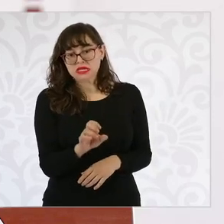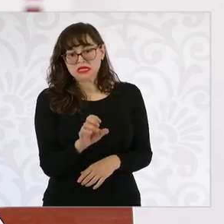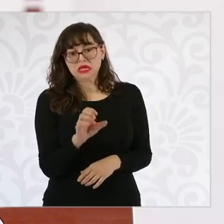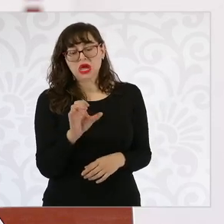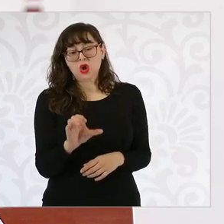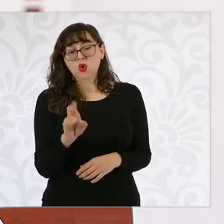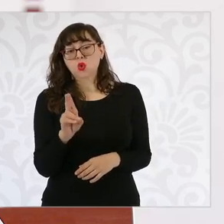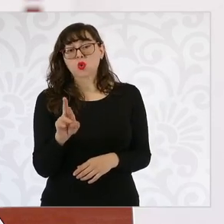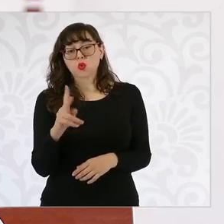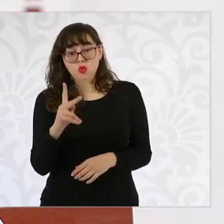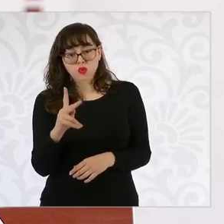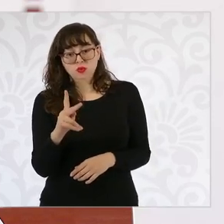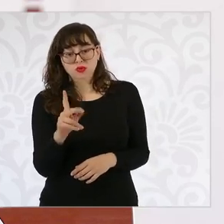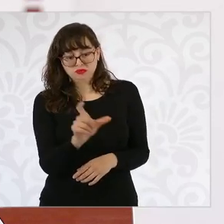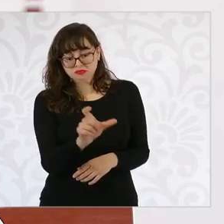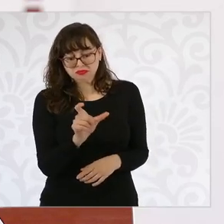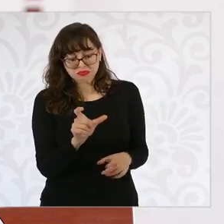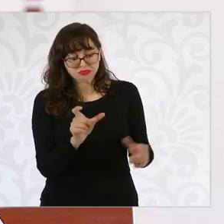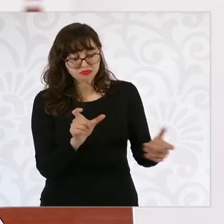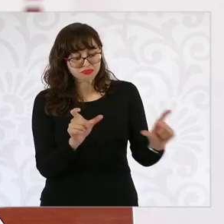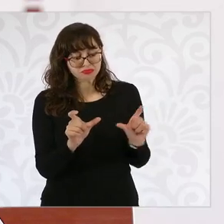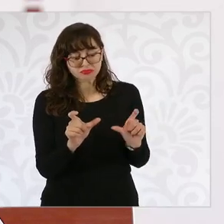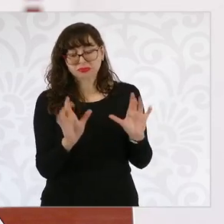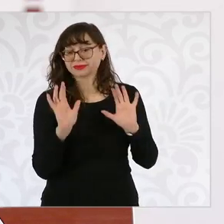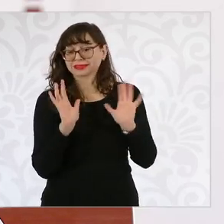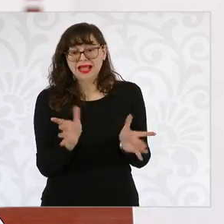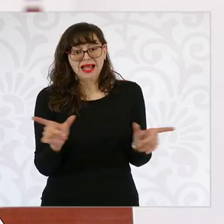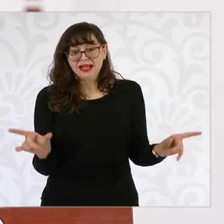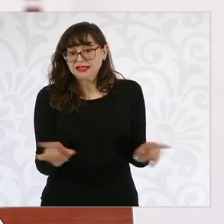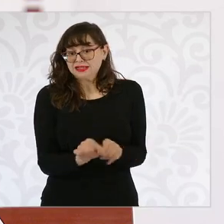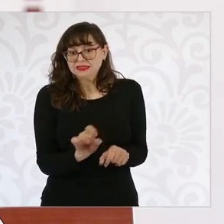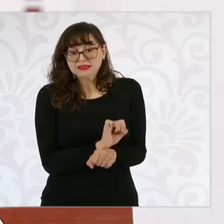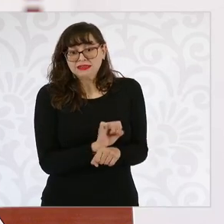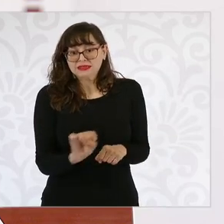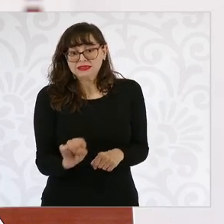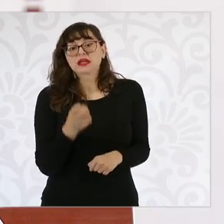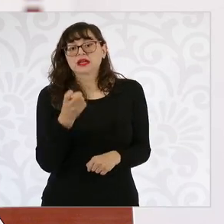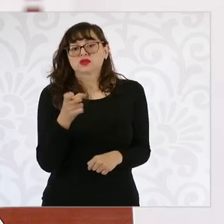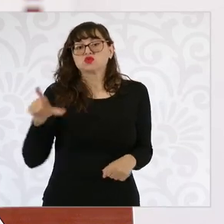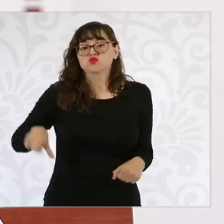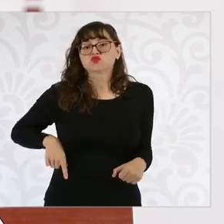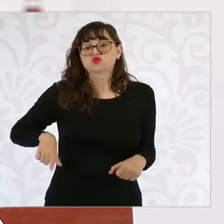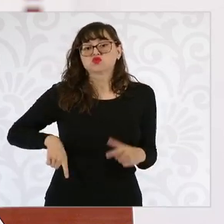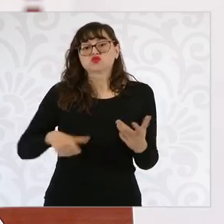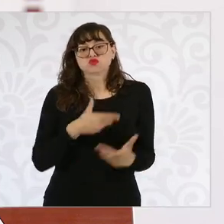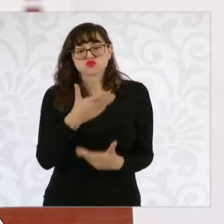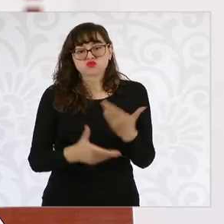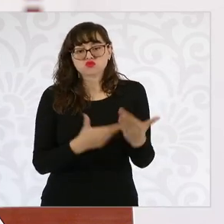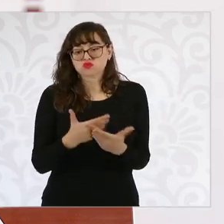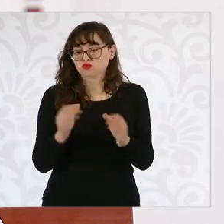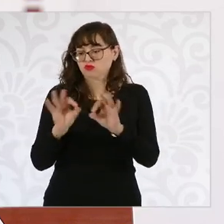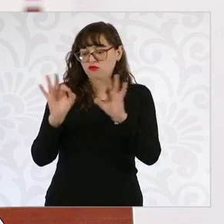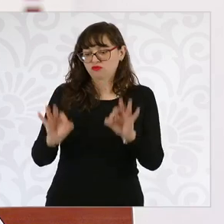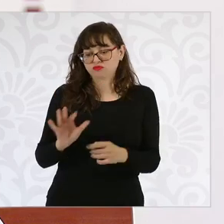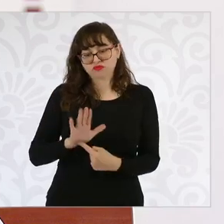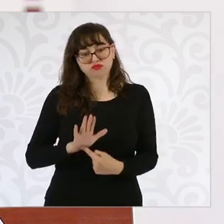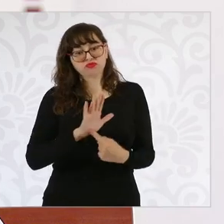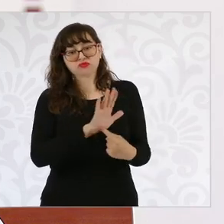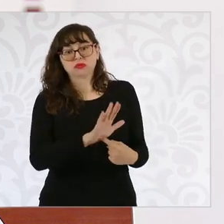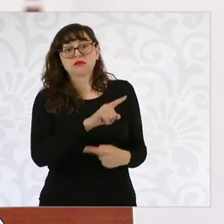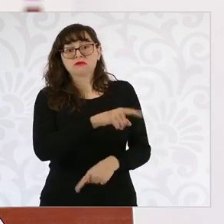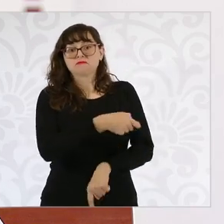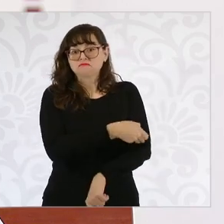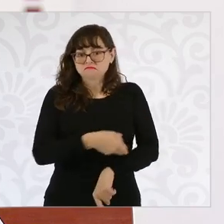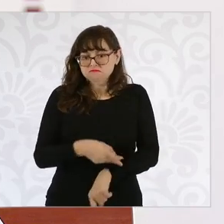curva. Eso es lo que se está preguntando en el cuestionario y los servidores de la nación llevan un formato. Y regularmente está la